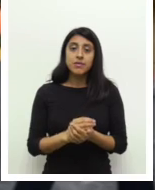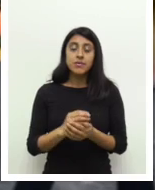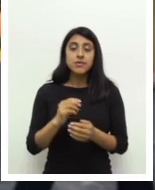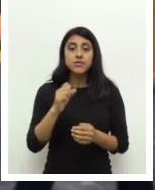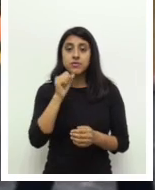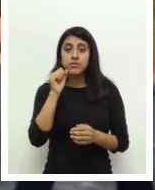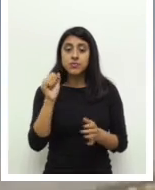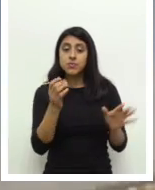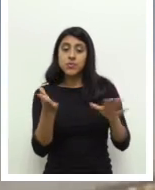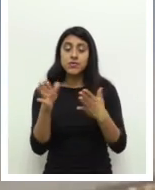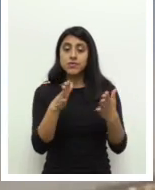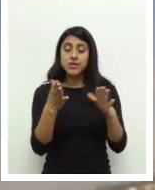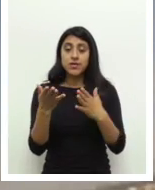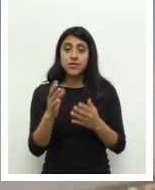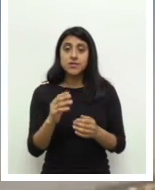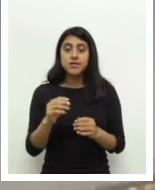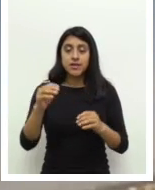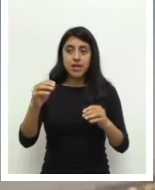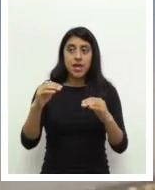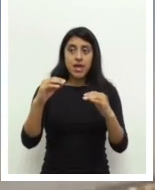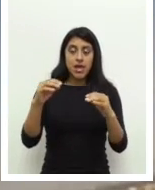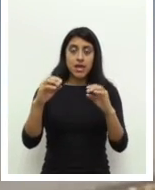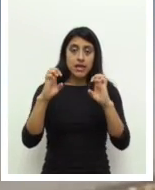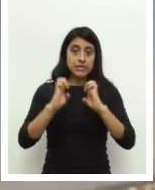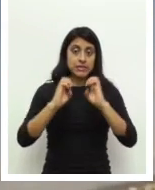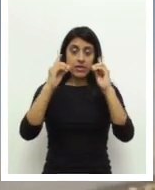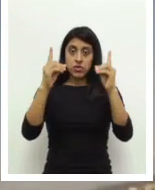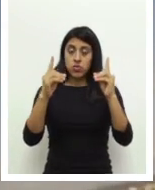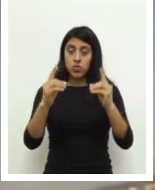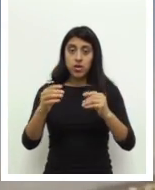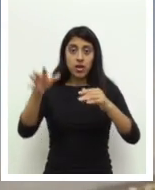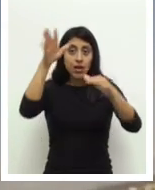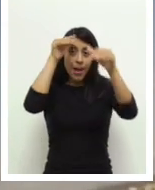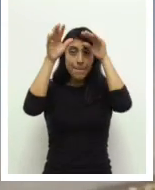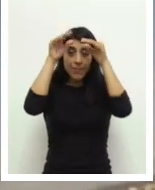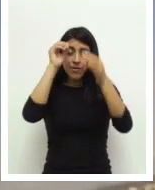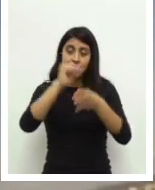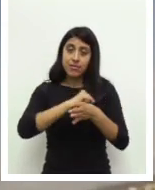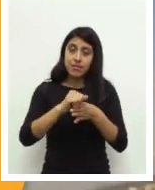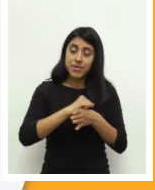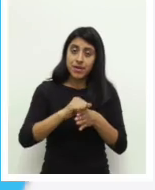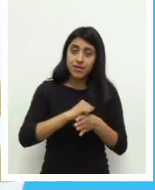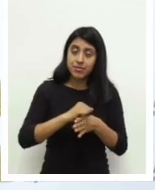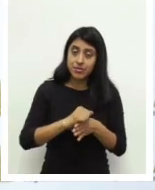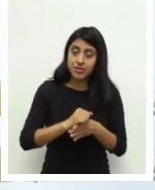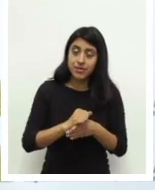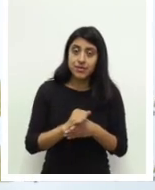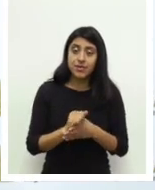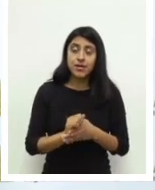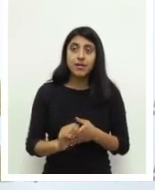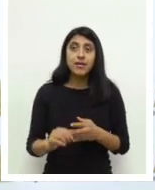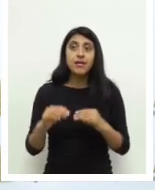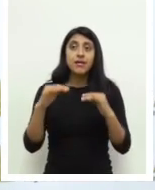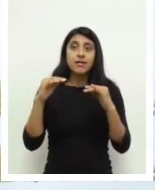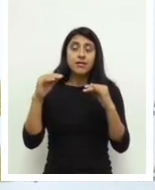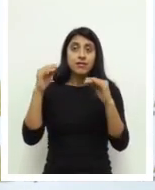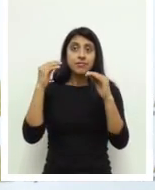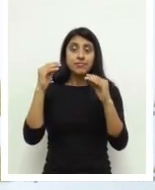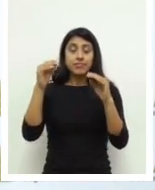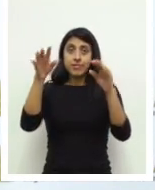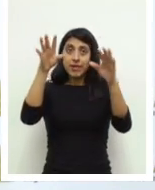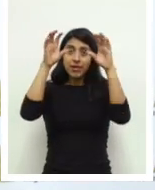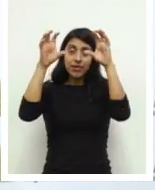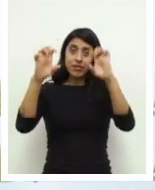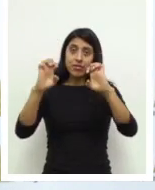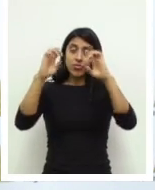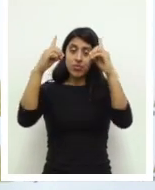que se especialicen y que busquen siempre sorprender a sus seguidores para destacar. Prepararse, y cuando digo prepararse no